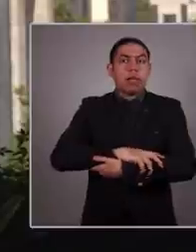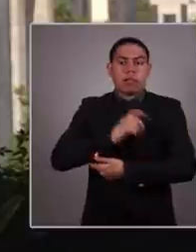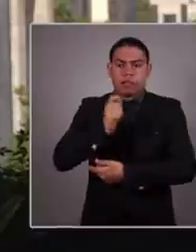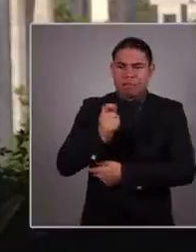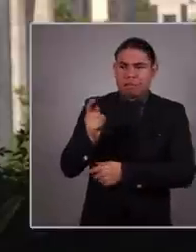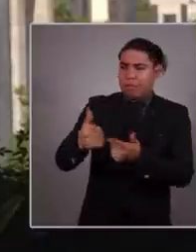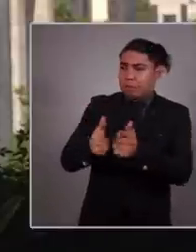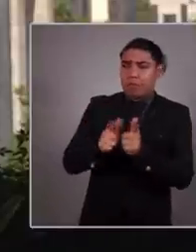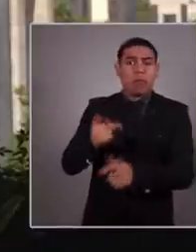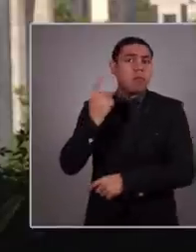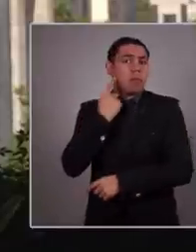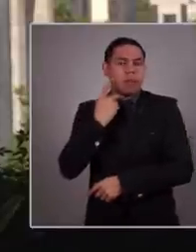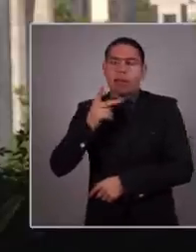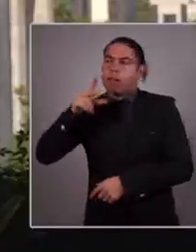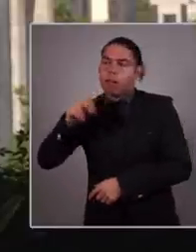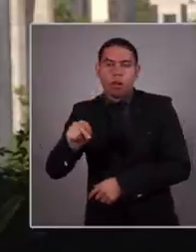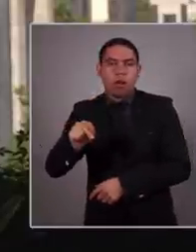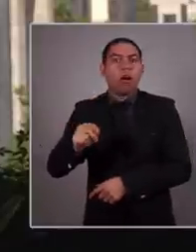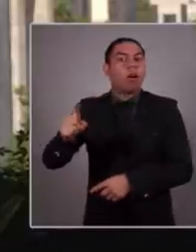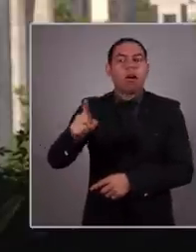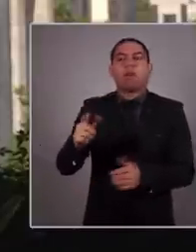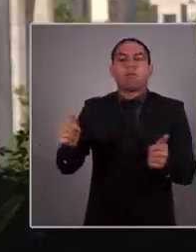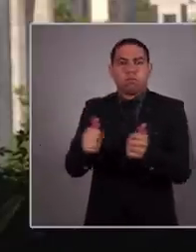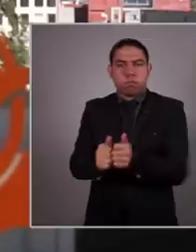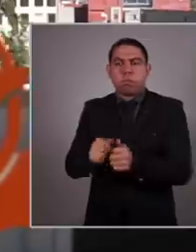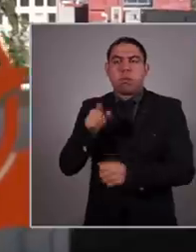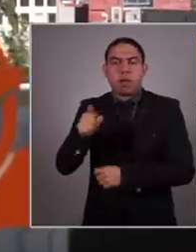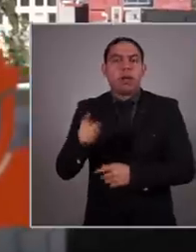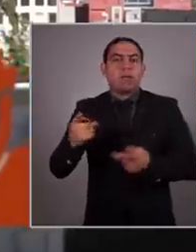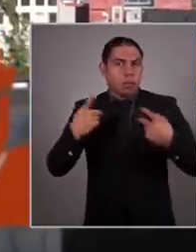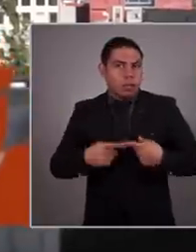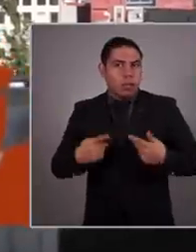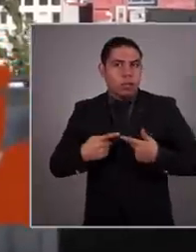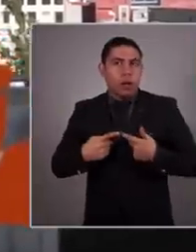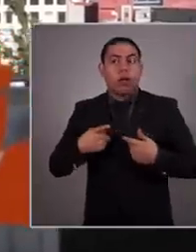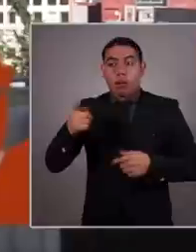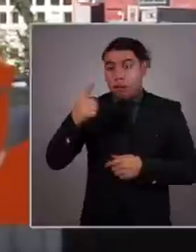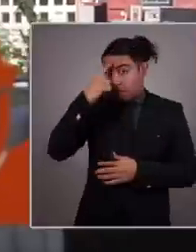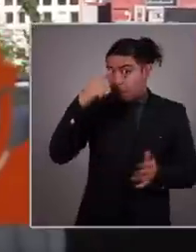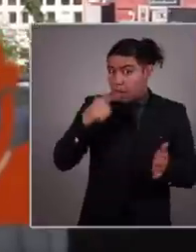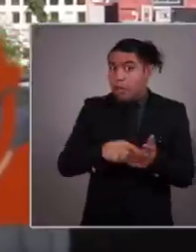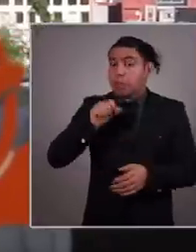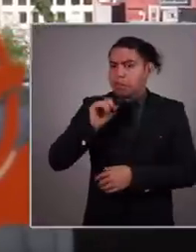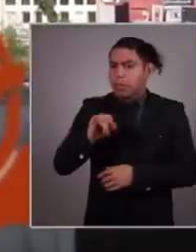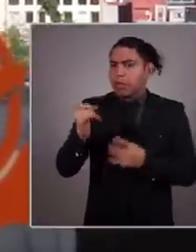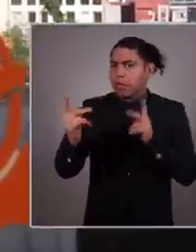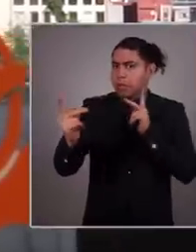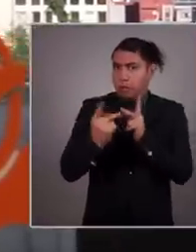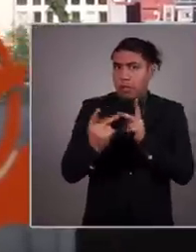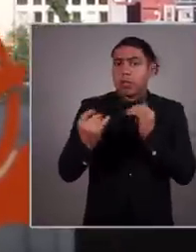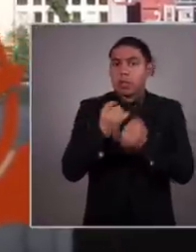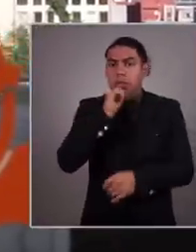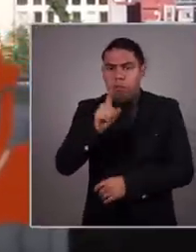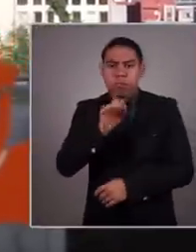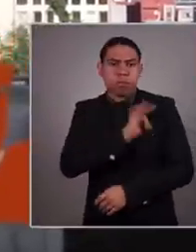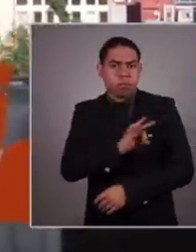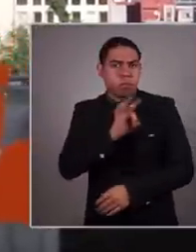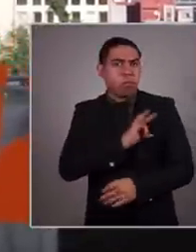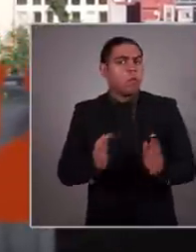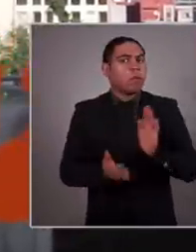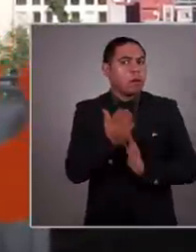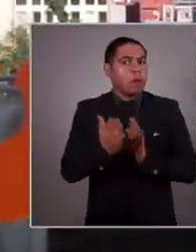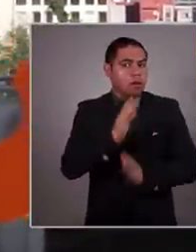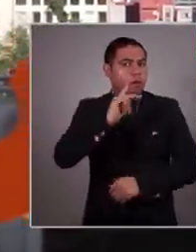No con los partidos, con ningún partido, sino con las personas. Con todas las personas que crean, al igual que nosotros, que sí es posible